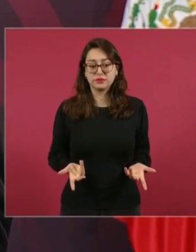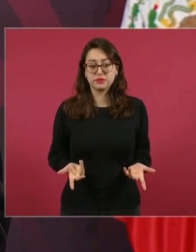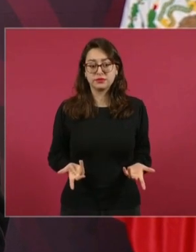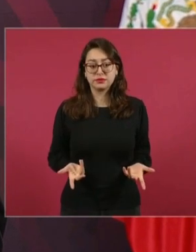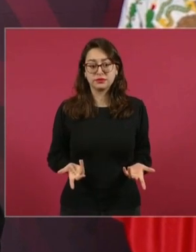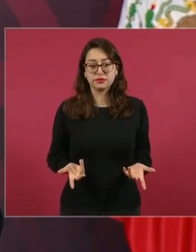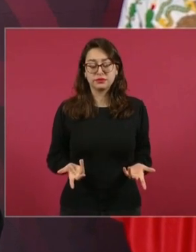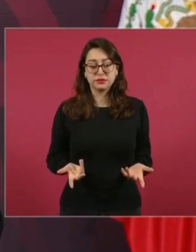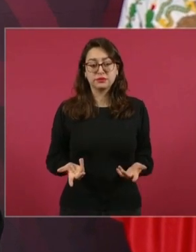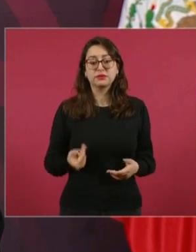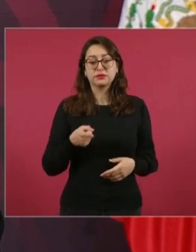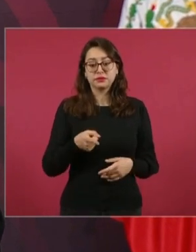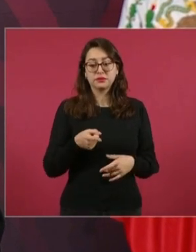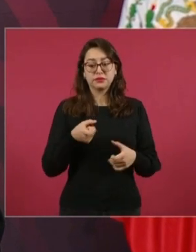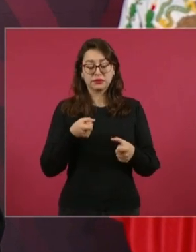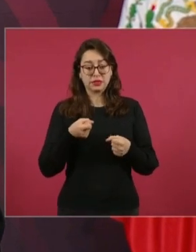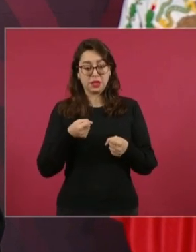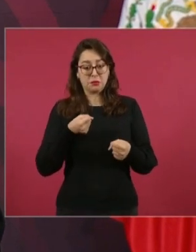periodismo.